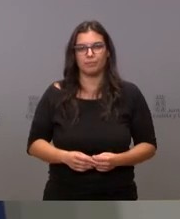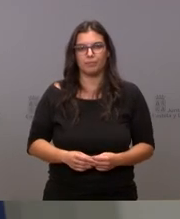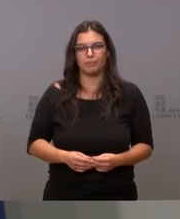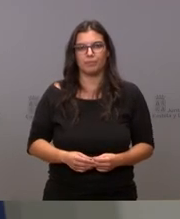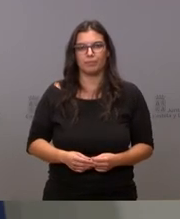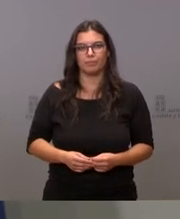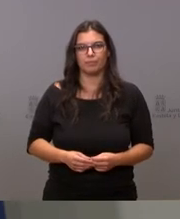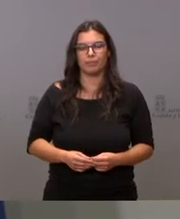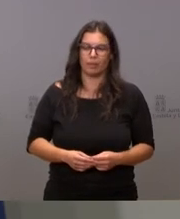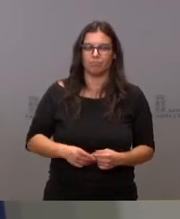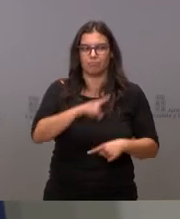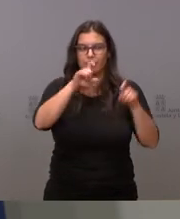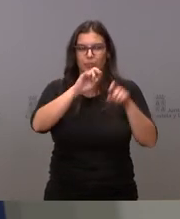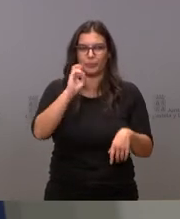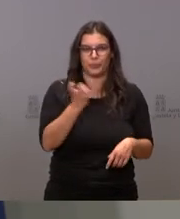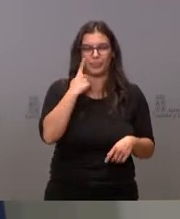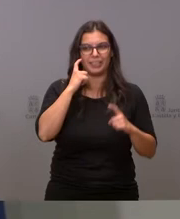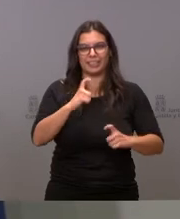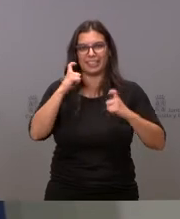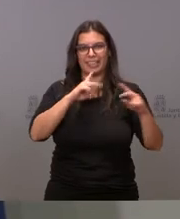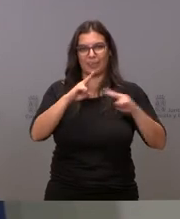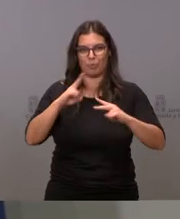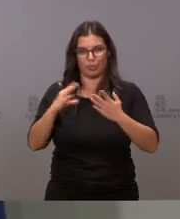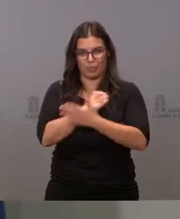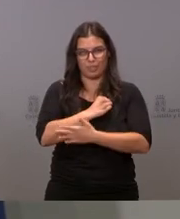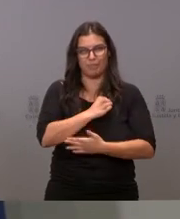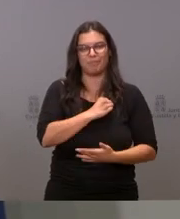han sido unas cuantas preguntas voy a intentar responderle a todas ellas